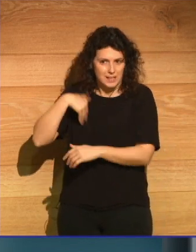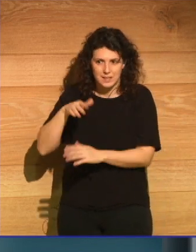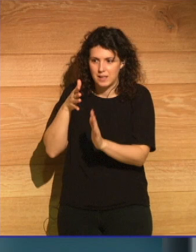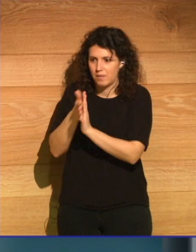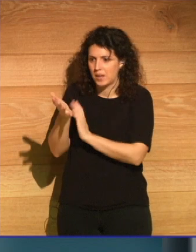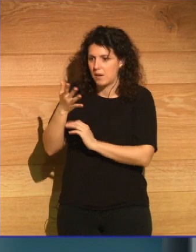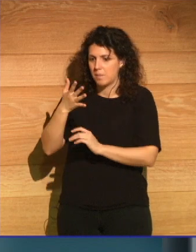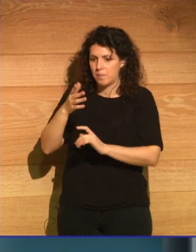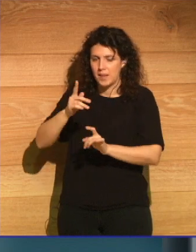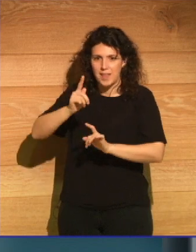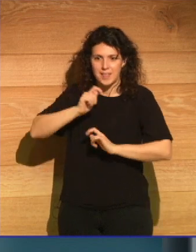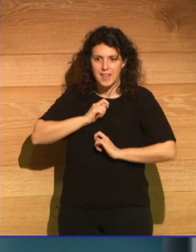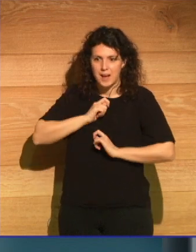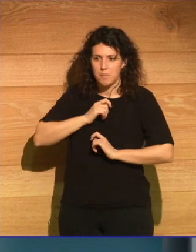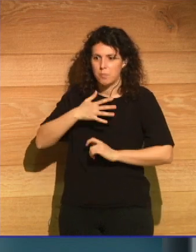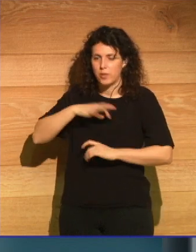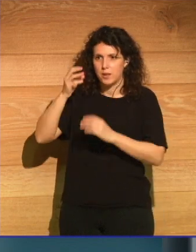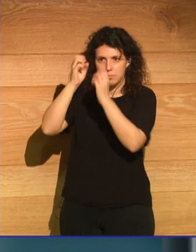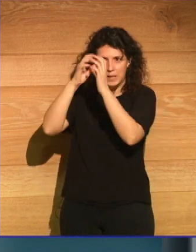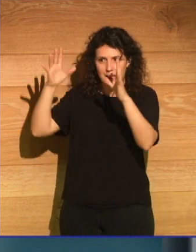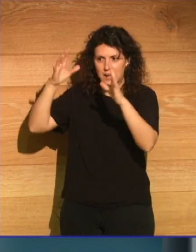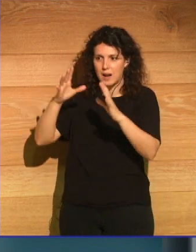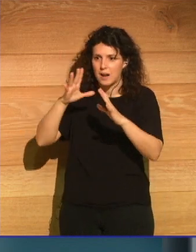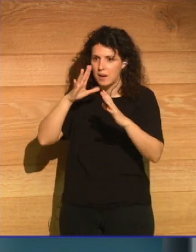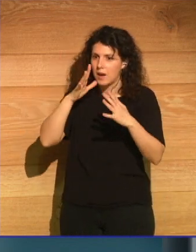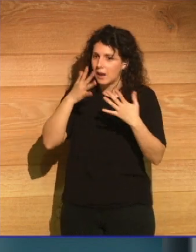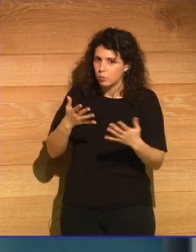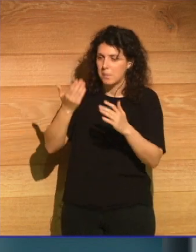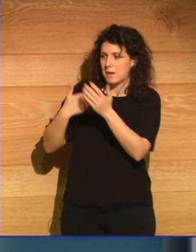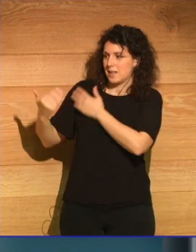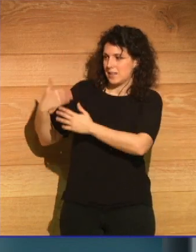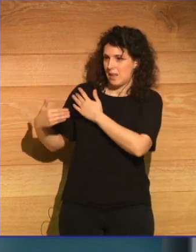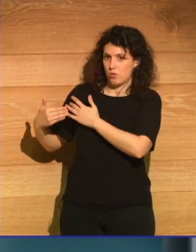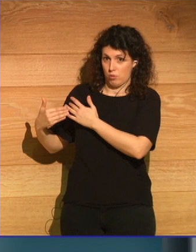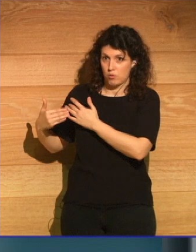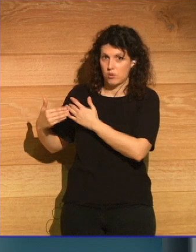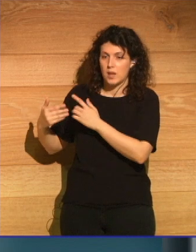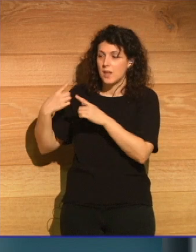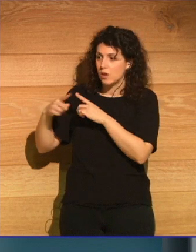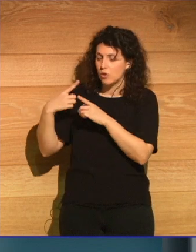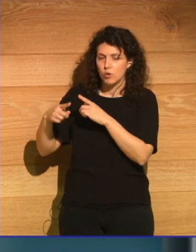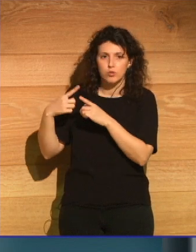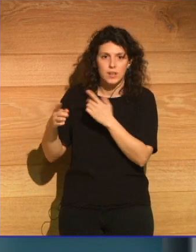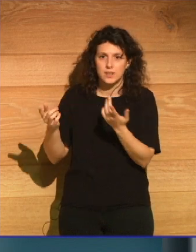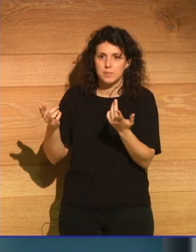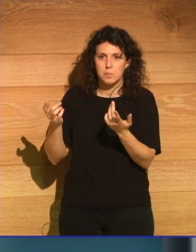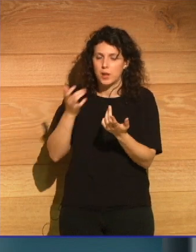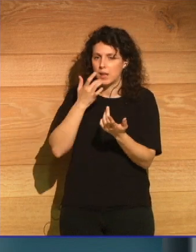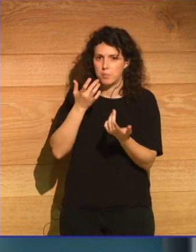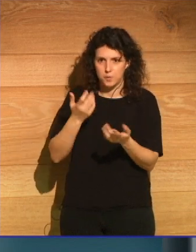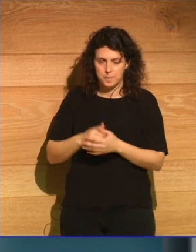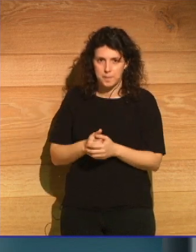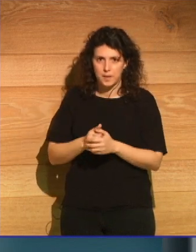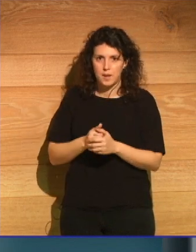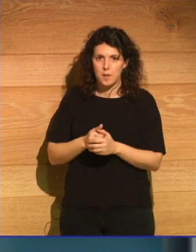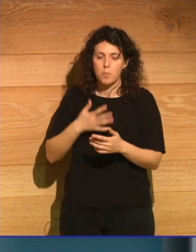movernos del momento presente inmediato que nos rodeaba a cosas que excedían eso, tanto nos permitían ir